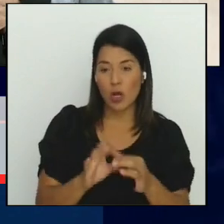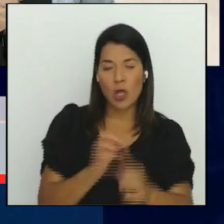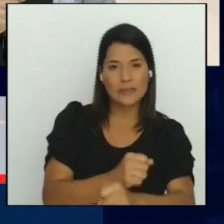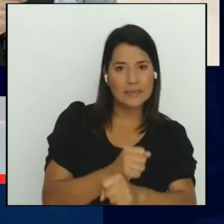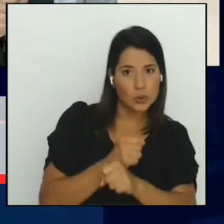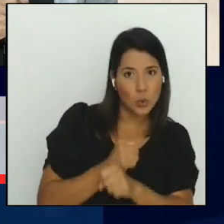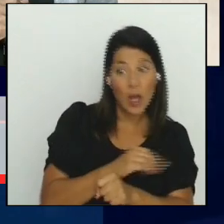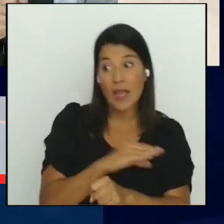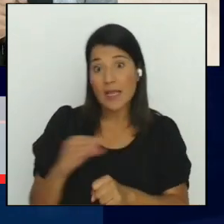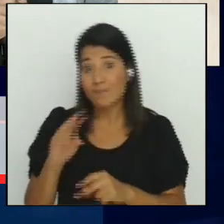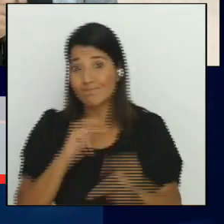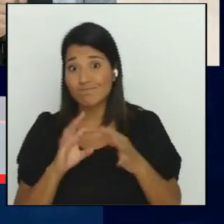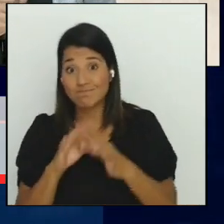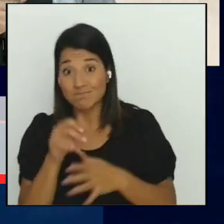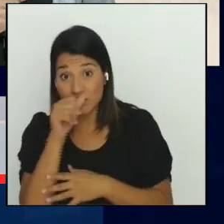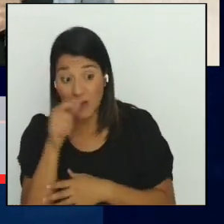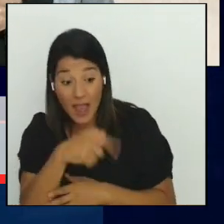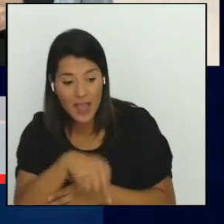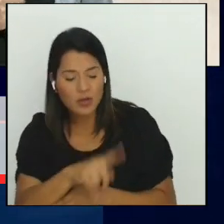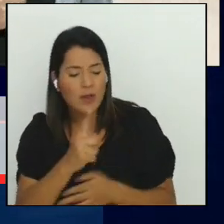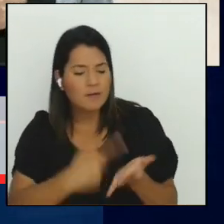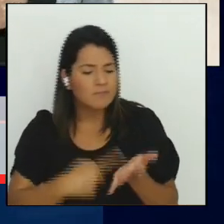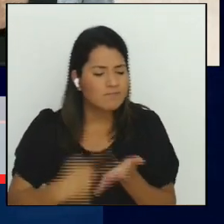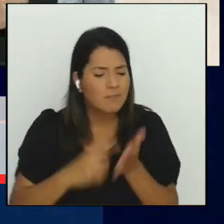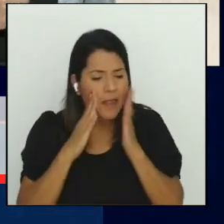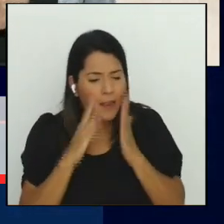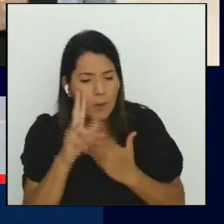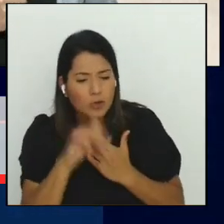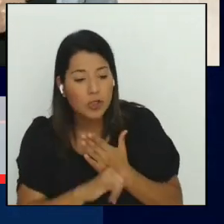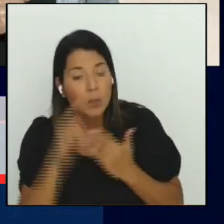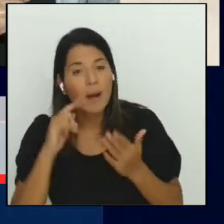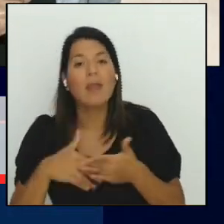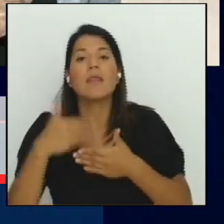tanto en la comisión como en el plenario legislativo.